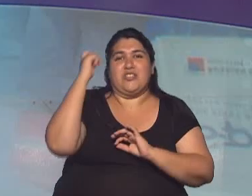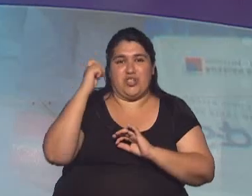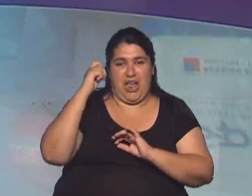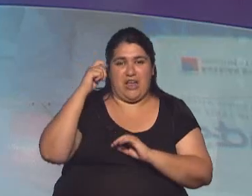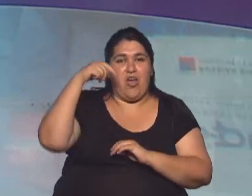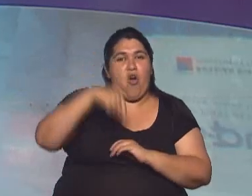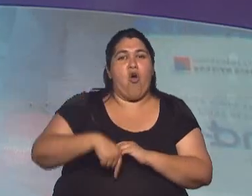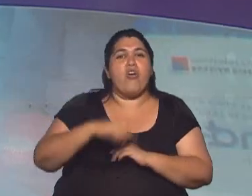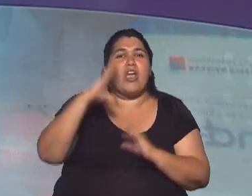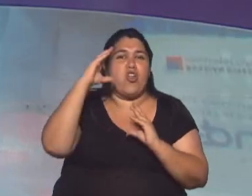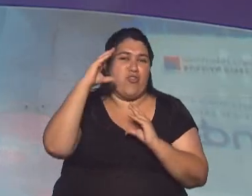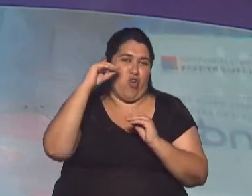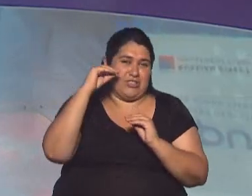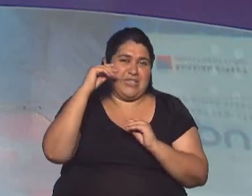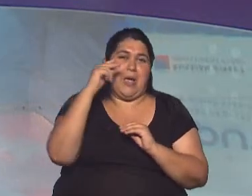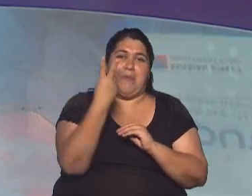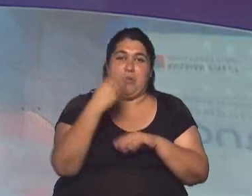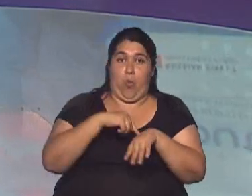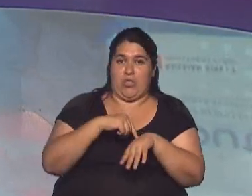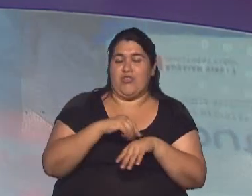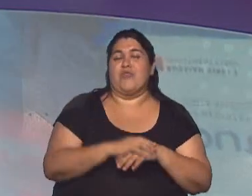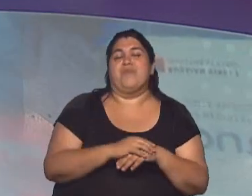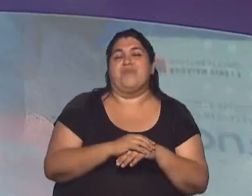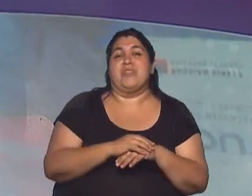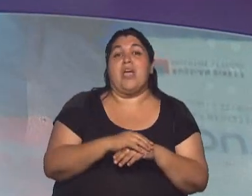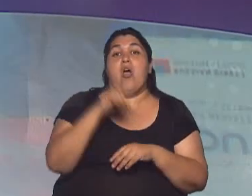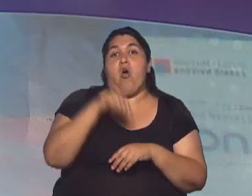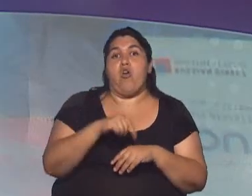24 de diciembre. Reiteramos, será a las 20 a través de Cadena Nacional.